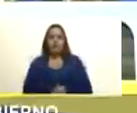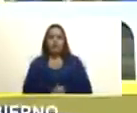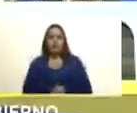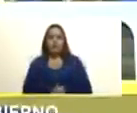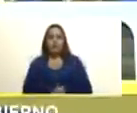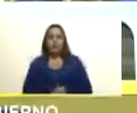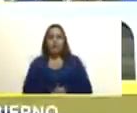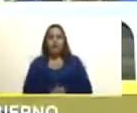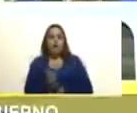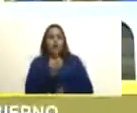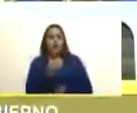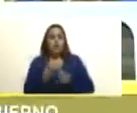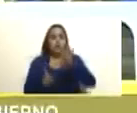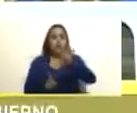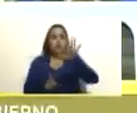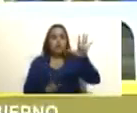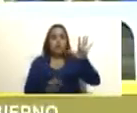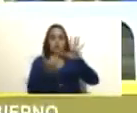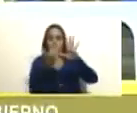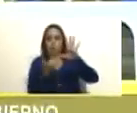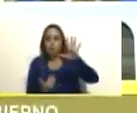55% a 43%